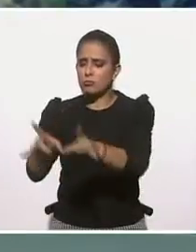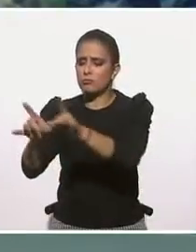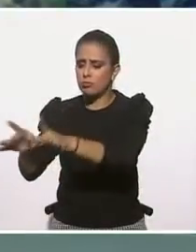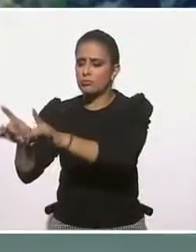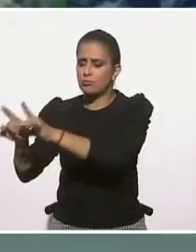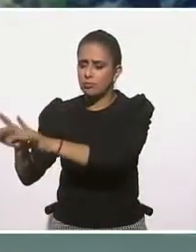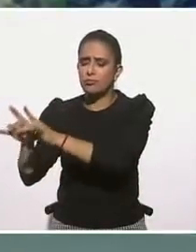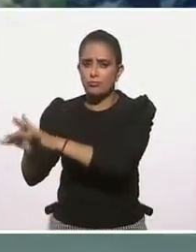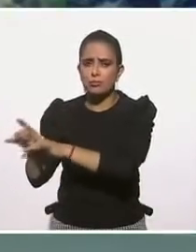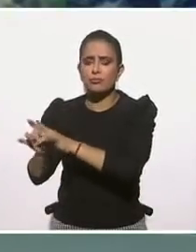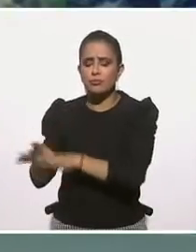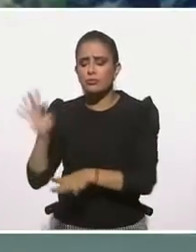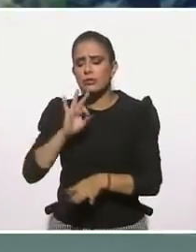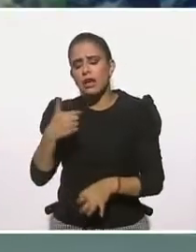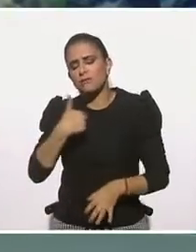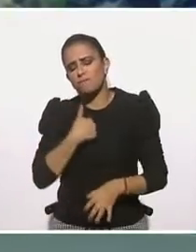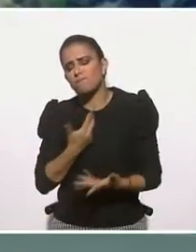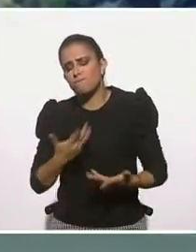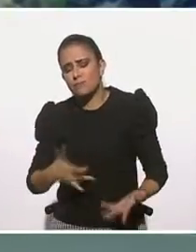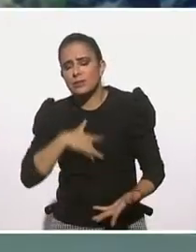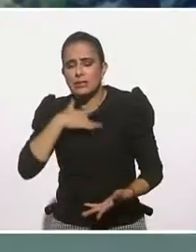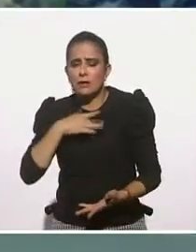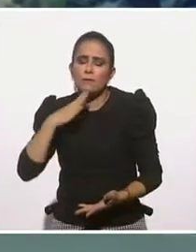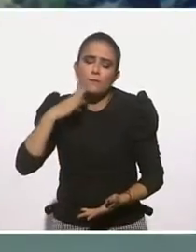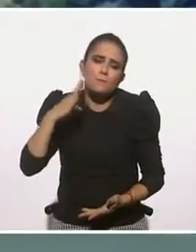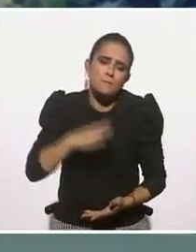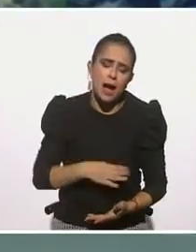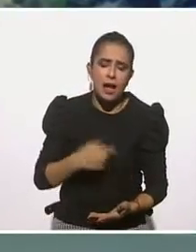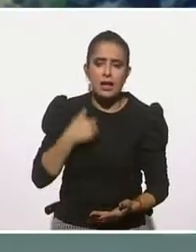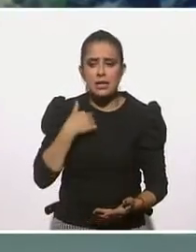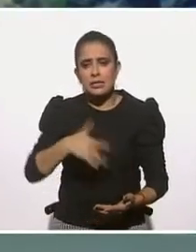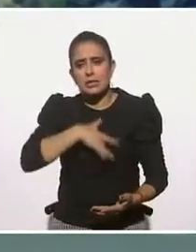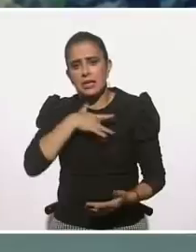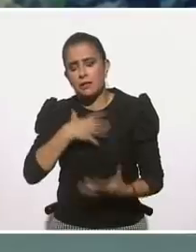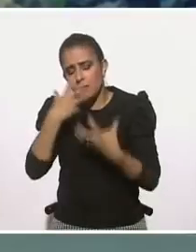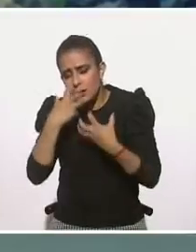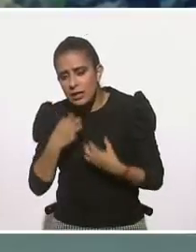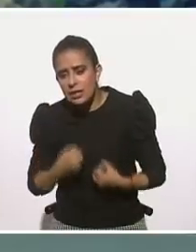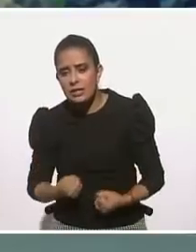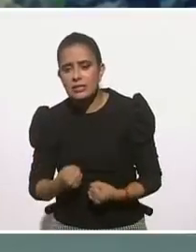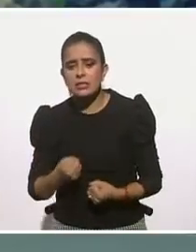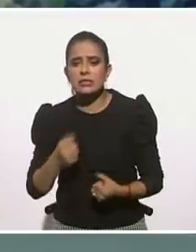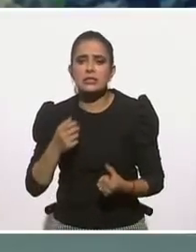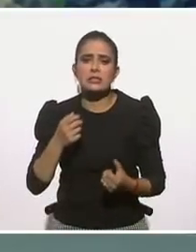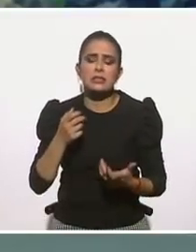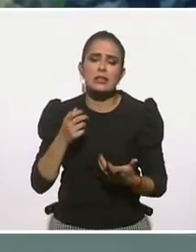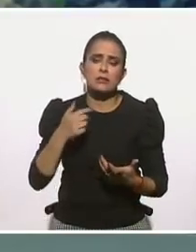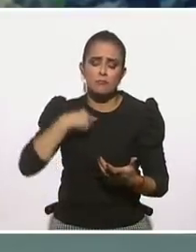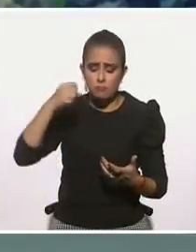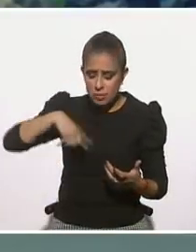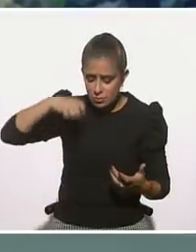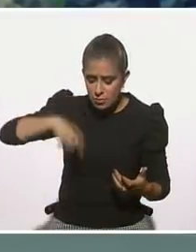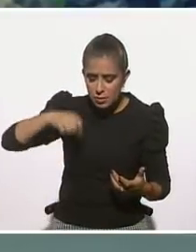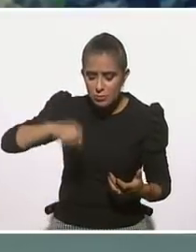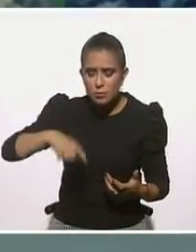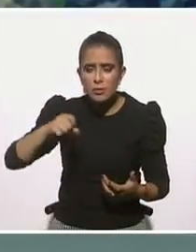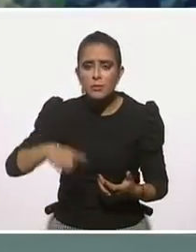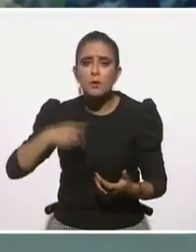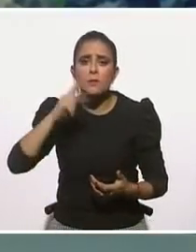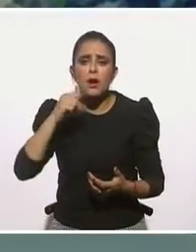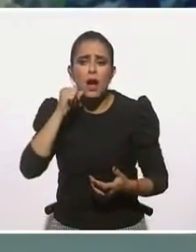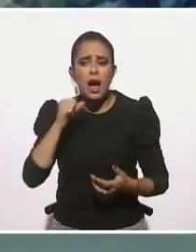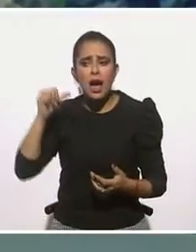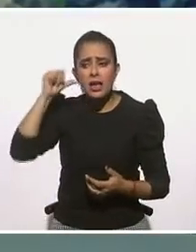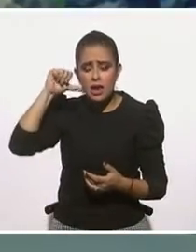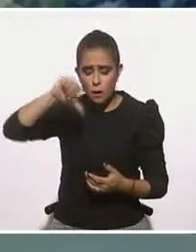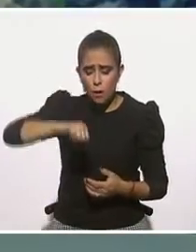estoy como yo debía estar, o como mencionaba Fer, que de repente estoy en el mismo lugar y a lo mejor no me siento igual que ayer. Entonces, en